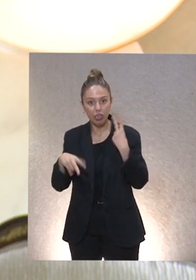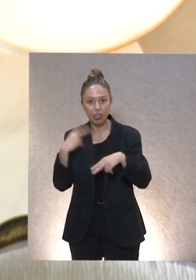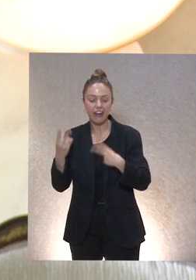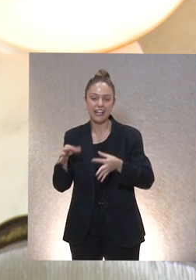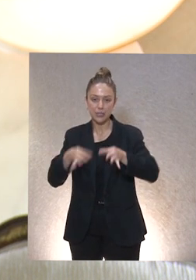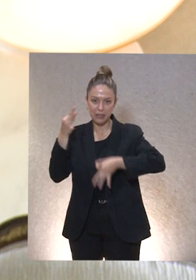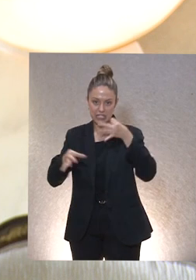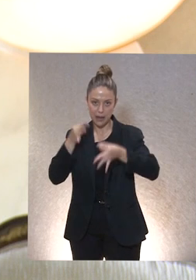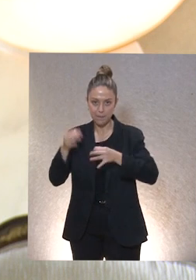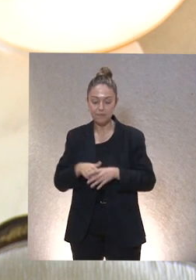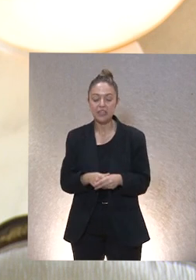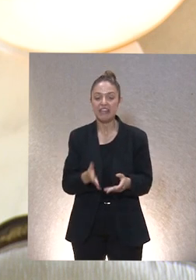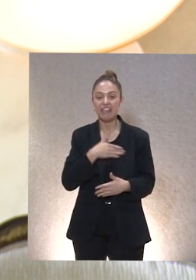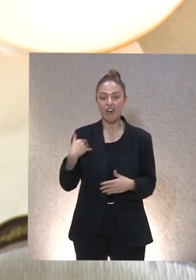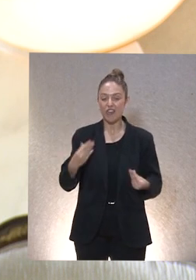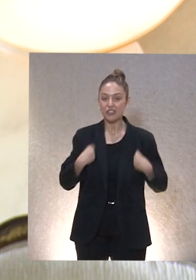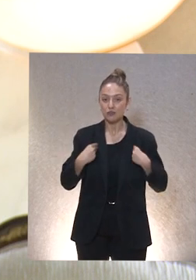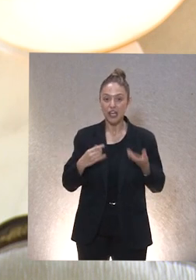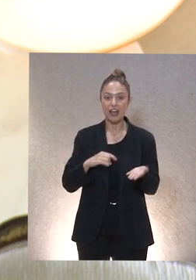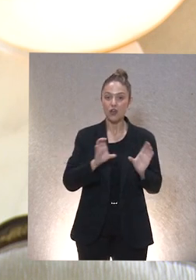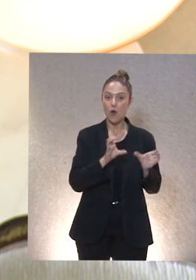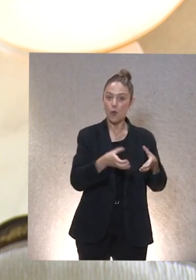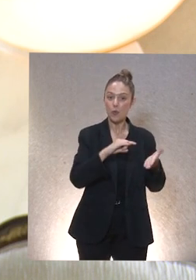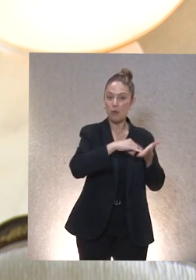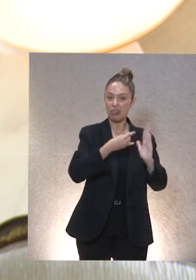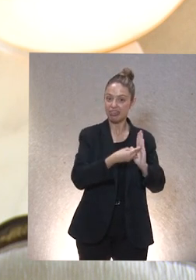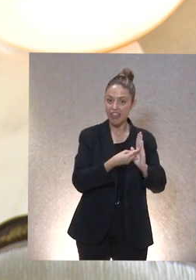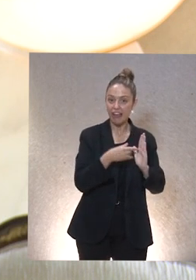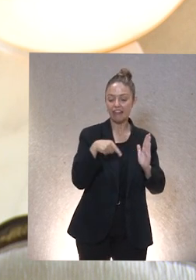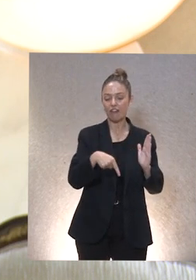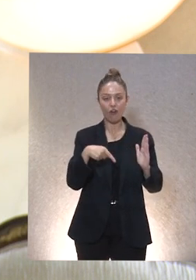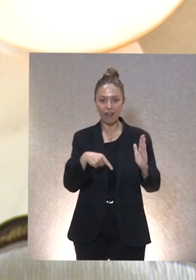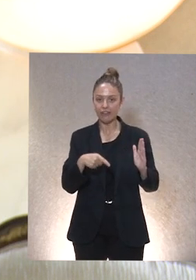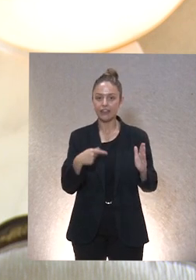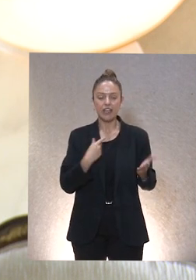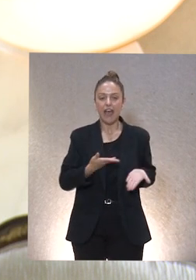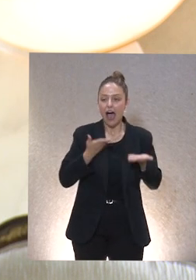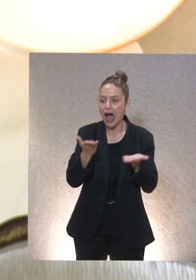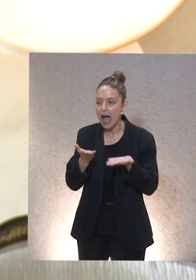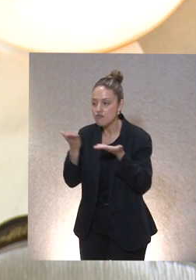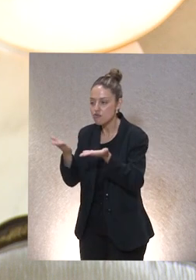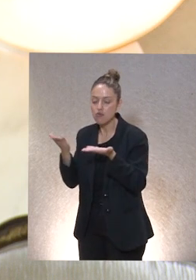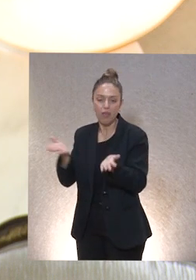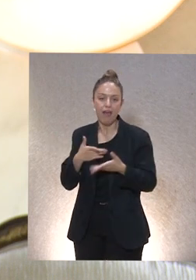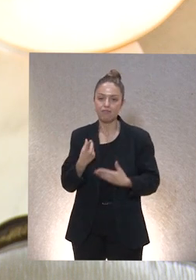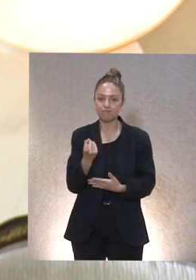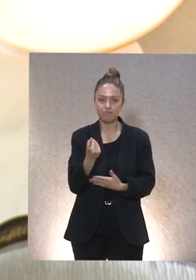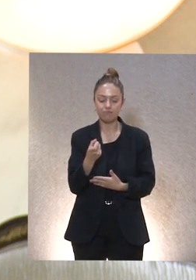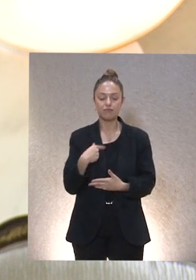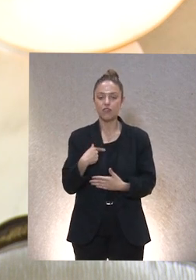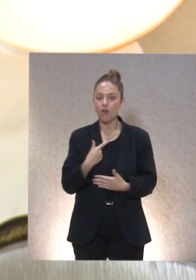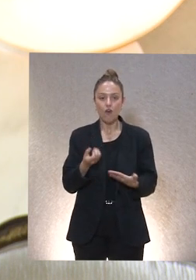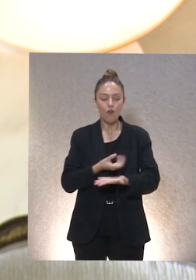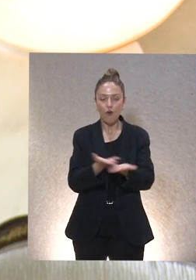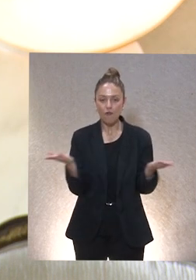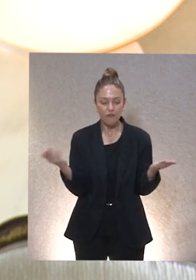deseo que disfrutéis. Hay un gran equipo técnico de la Confederación y de mi casa que os ayudará en todo lo que necesitéis. confío y deseo